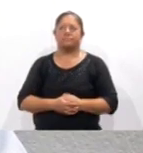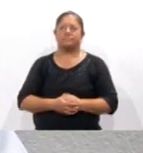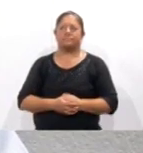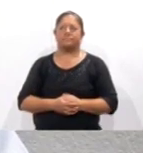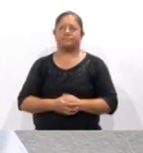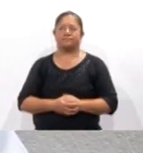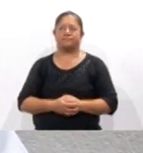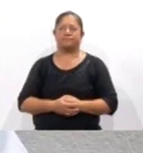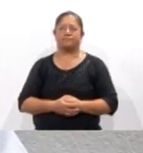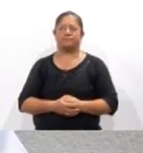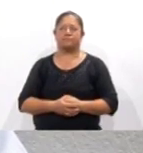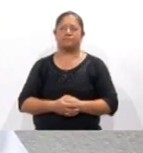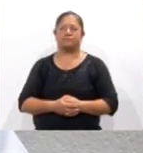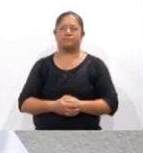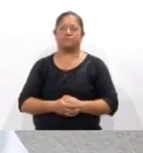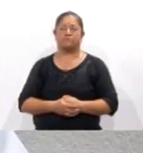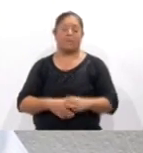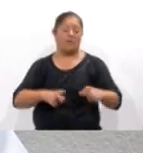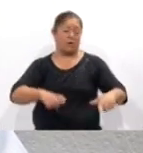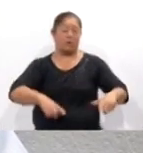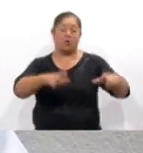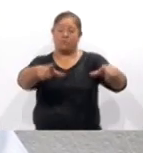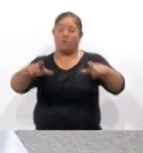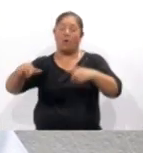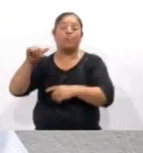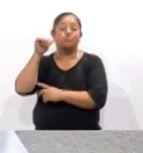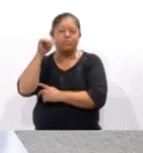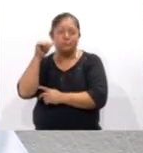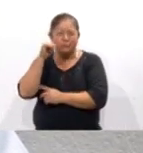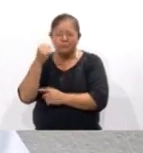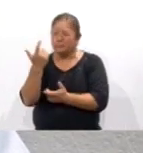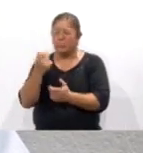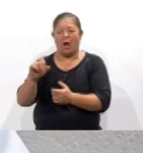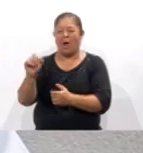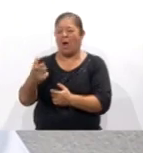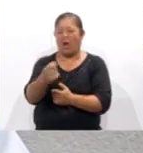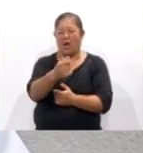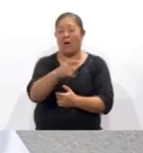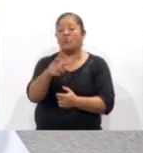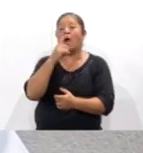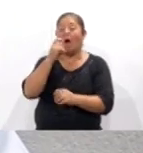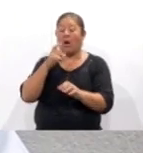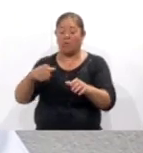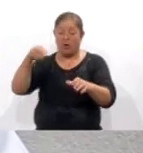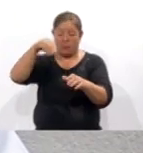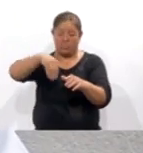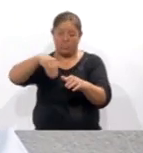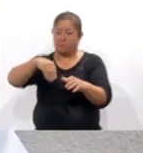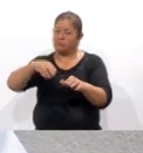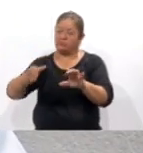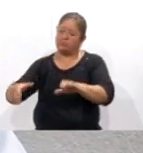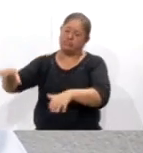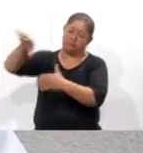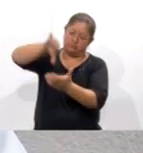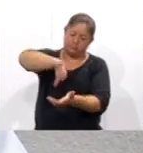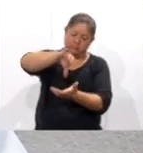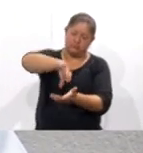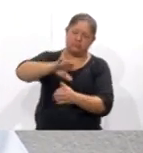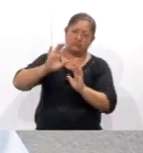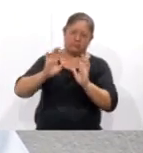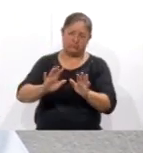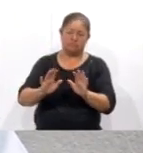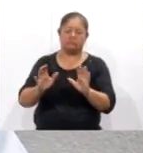existan recipientes, ahorita que ya viene la temporada de agua, que puedan almacenar agua. Es decir, todos los recipientes que están afuera de nuestro